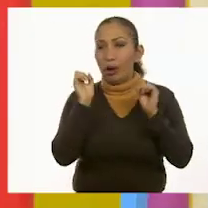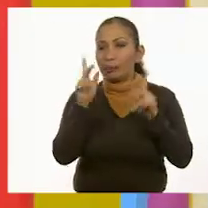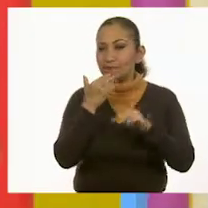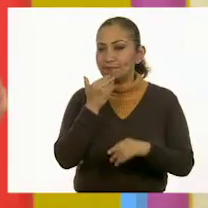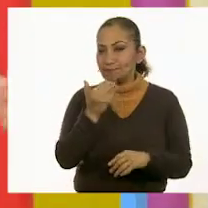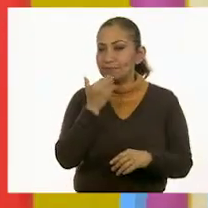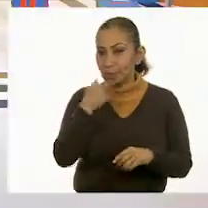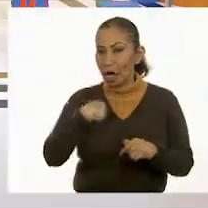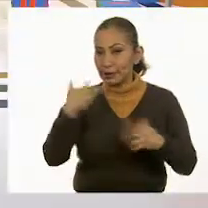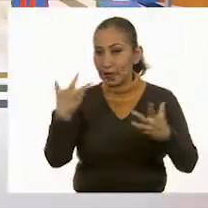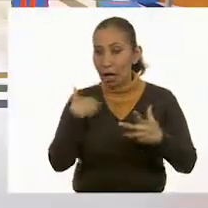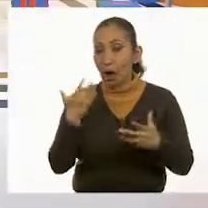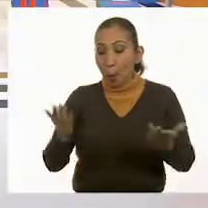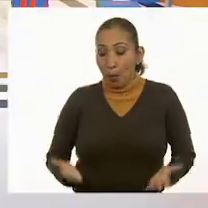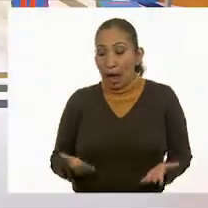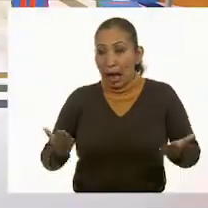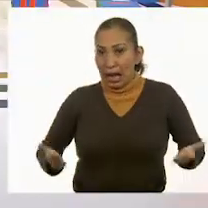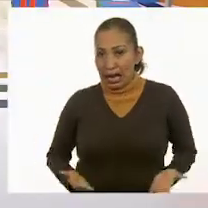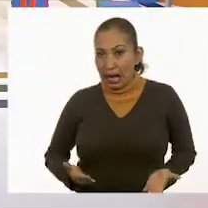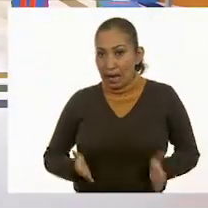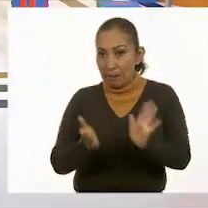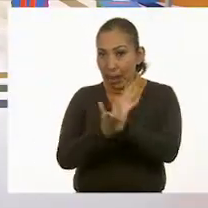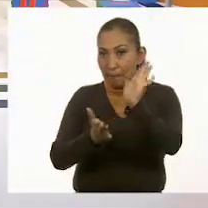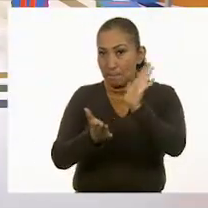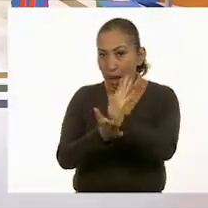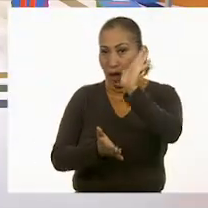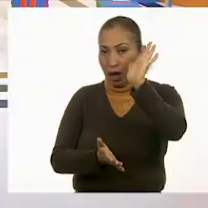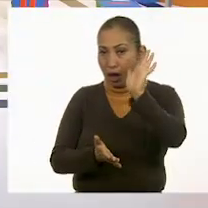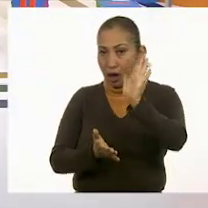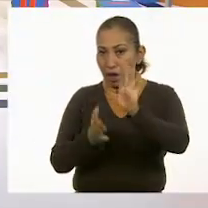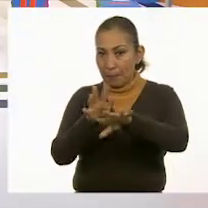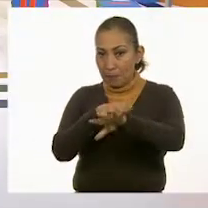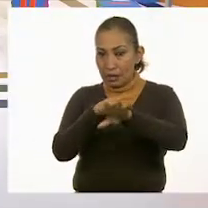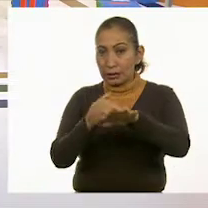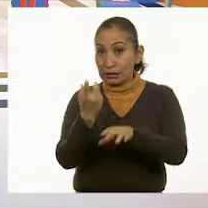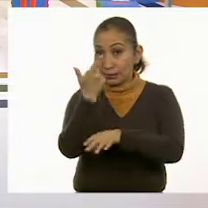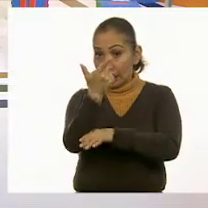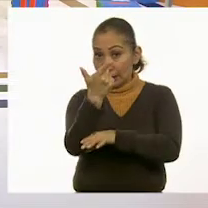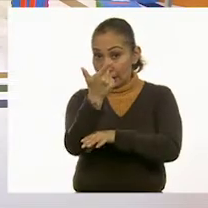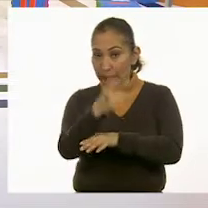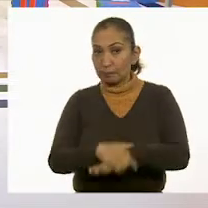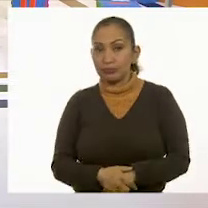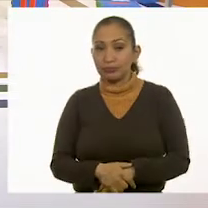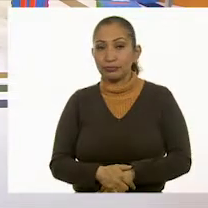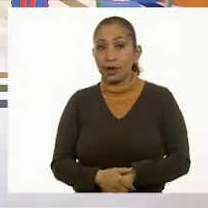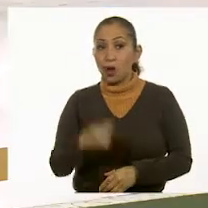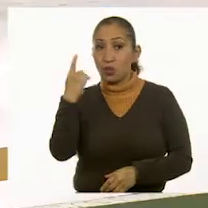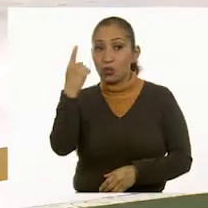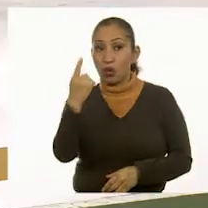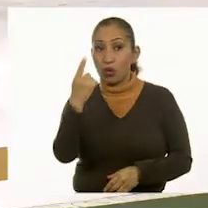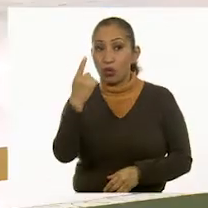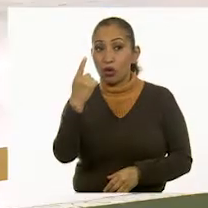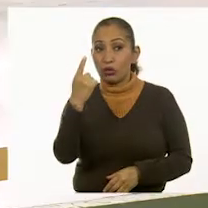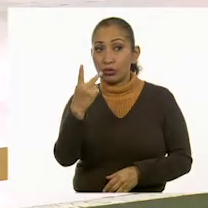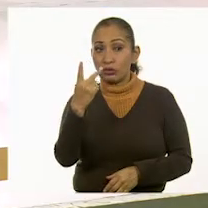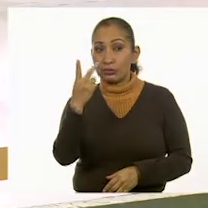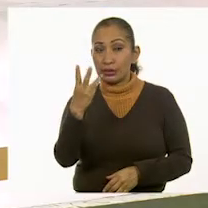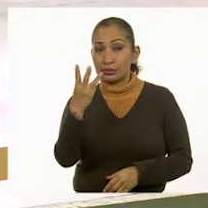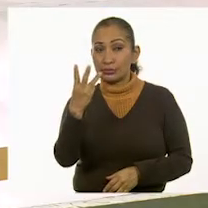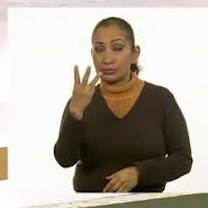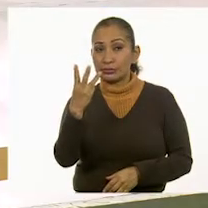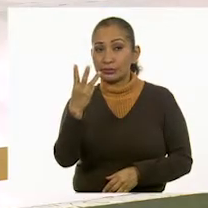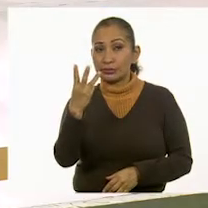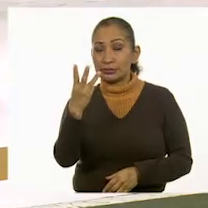bien. Lo voy a hacer. Pasos de baile. Entonces, me parece bien. Muy Siete. Y dice... Tres.